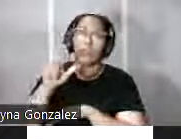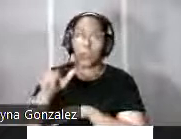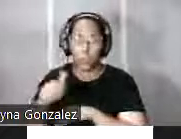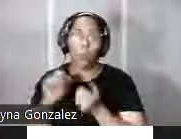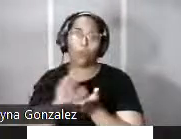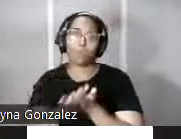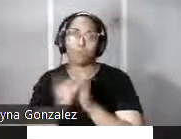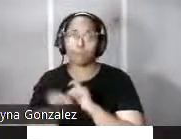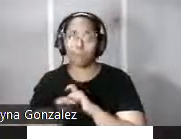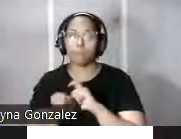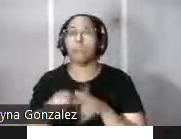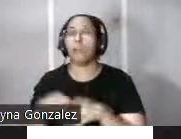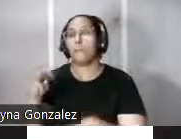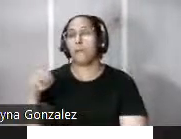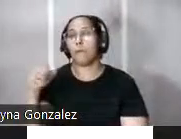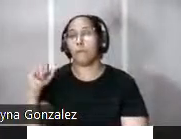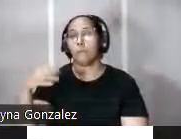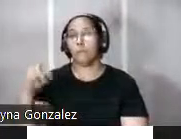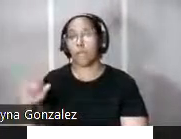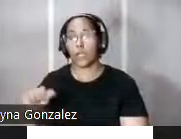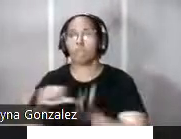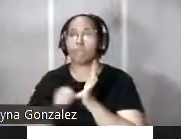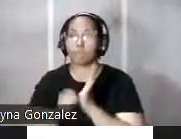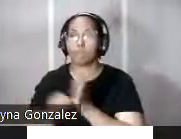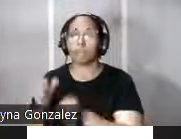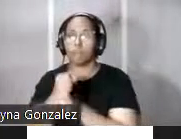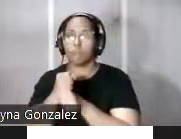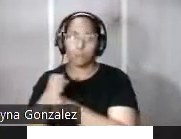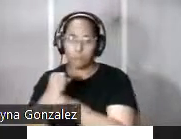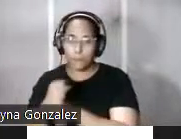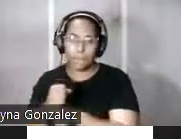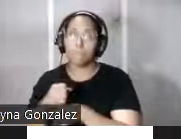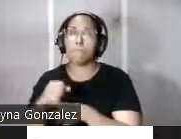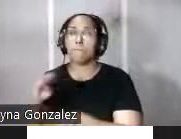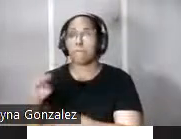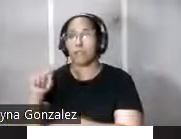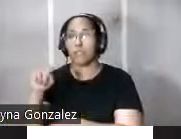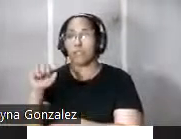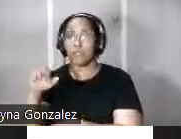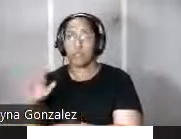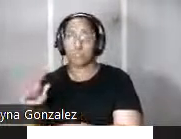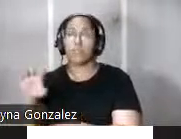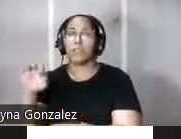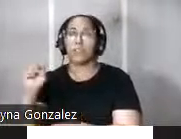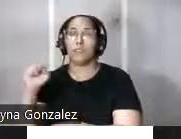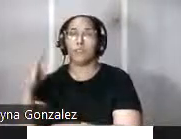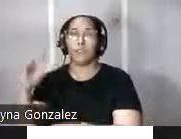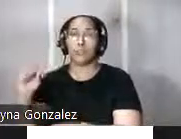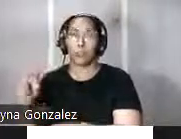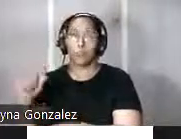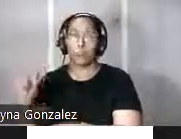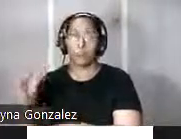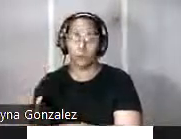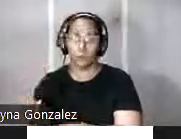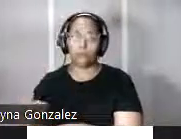en mampostería cuya finalidad era reforzar la defensa de la batería del Escambrón el objetivo también perdón del